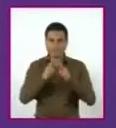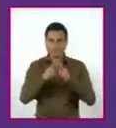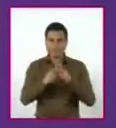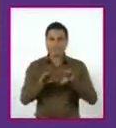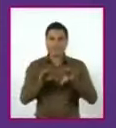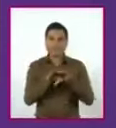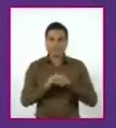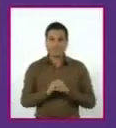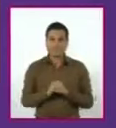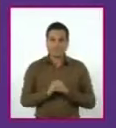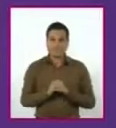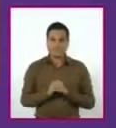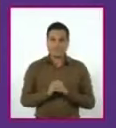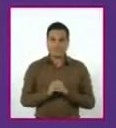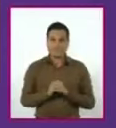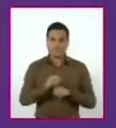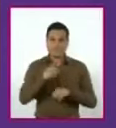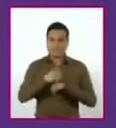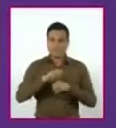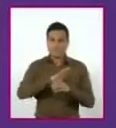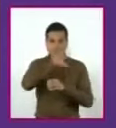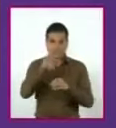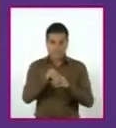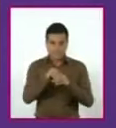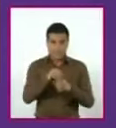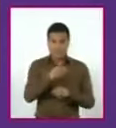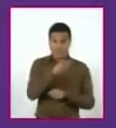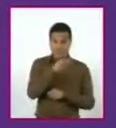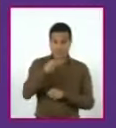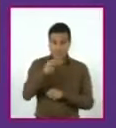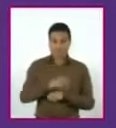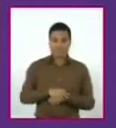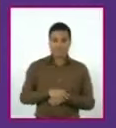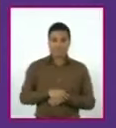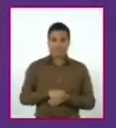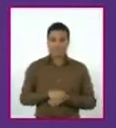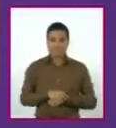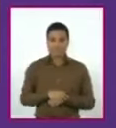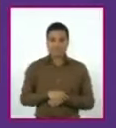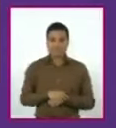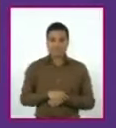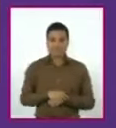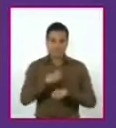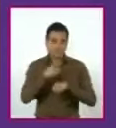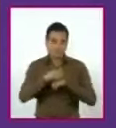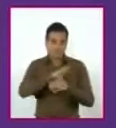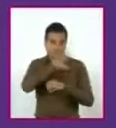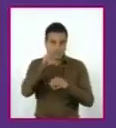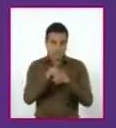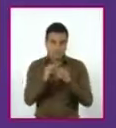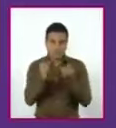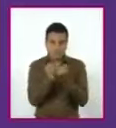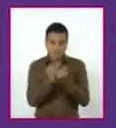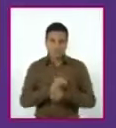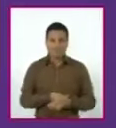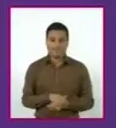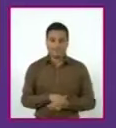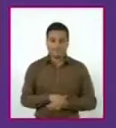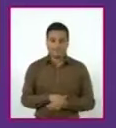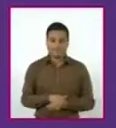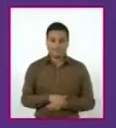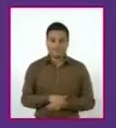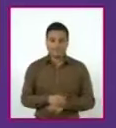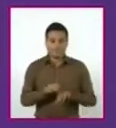Número total de butacas es igual al número total de butacas. La expresión que nos